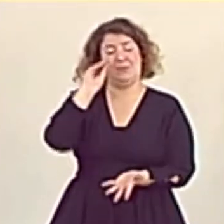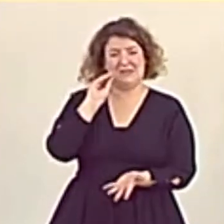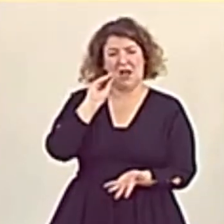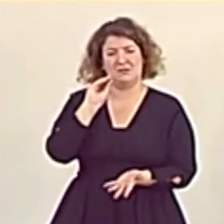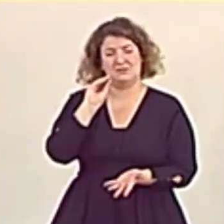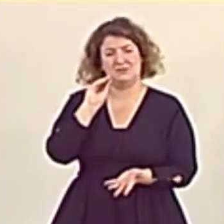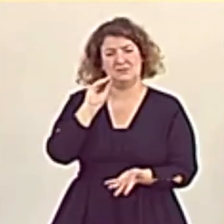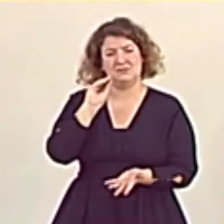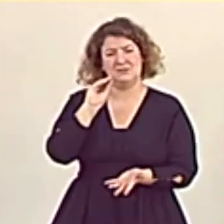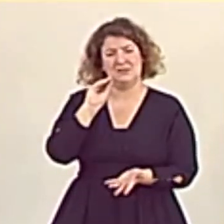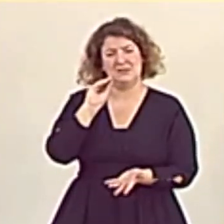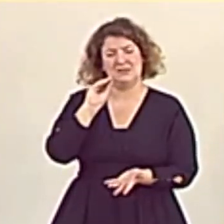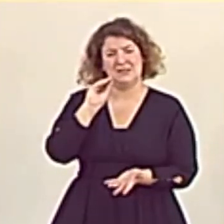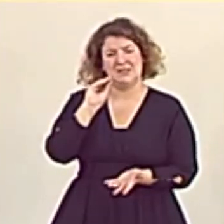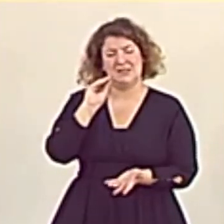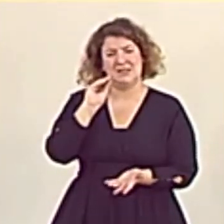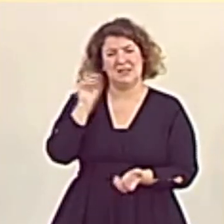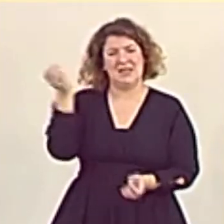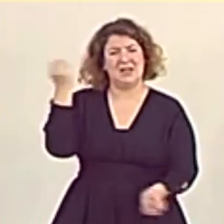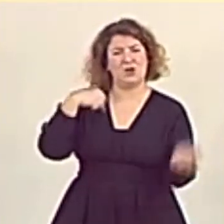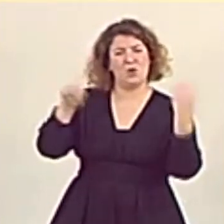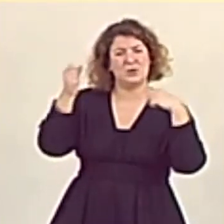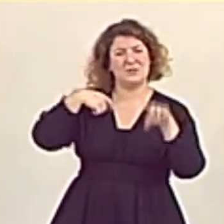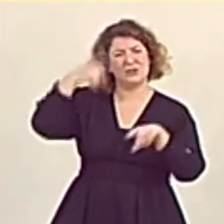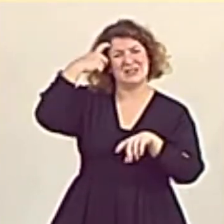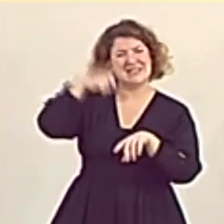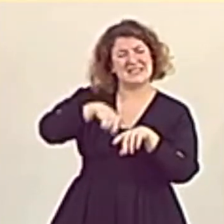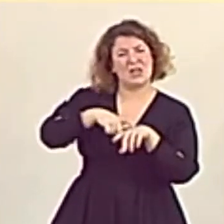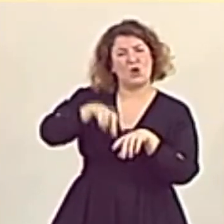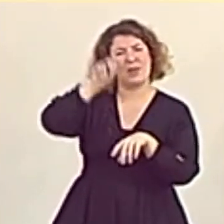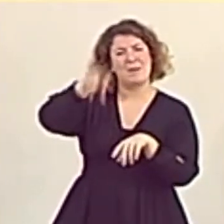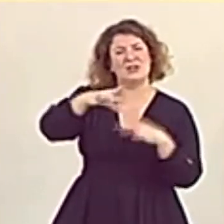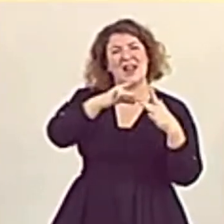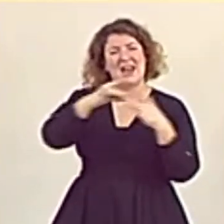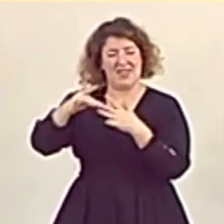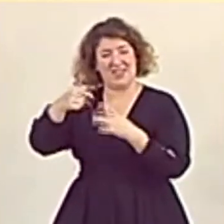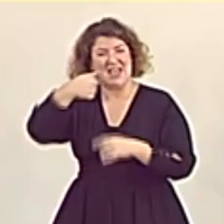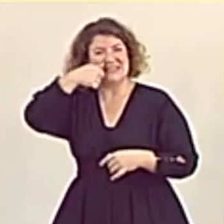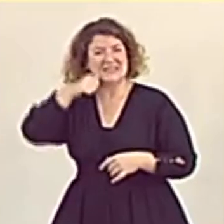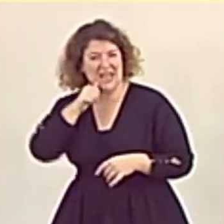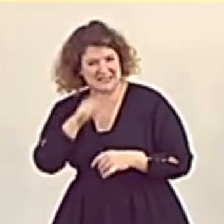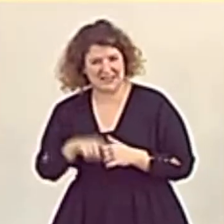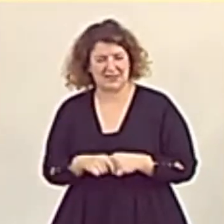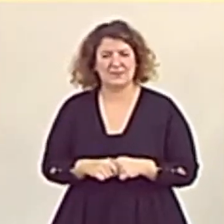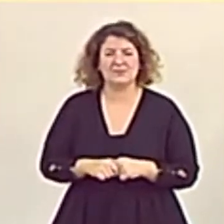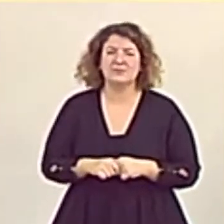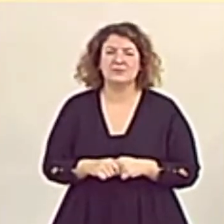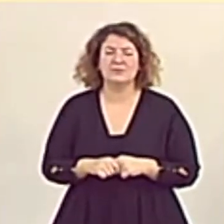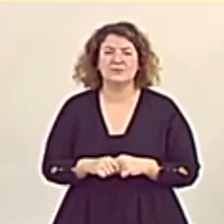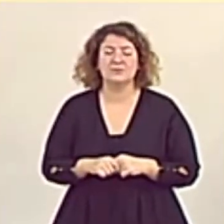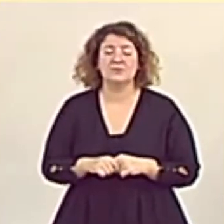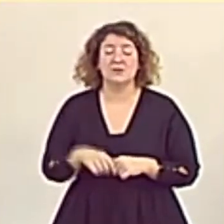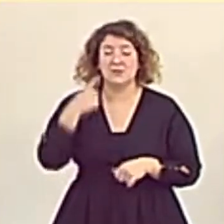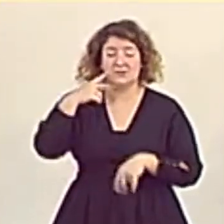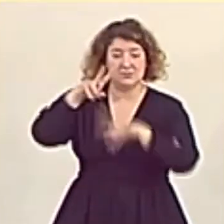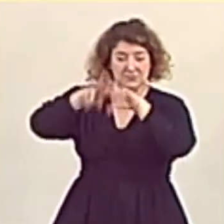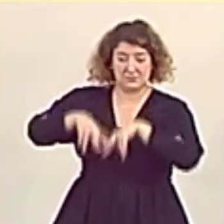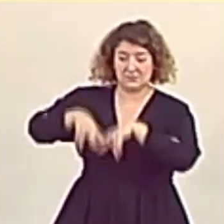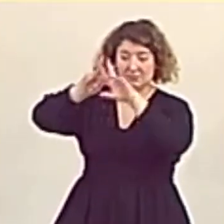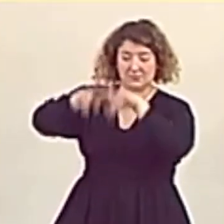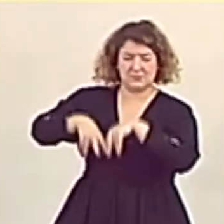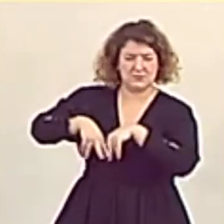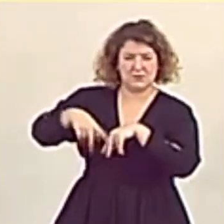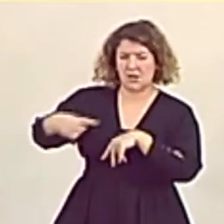comportamiento psicológico de quien los lidera, Pedro Sánchez. Solo observando su